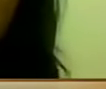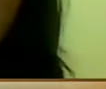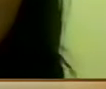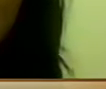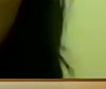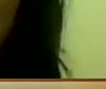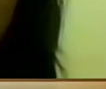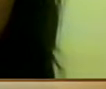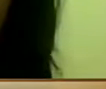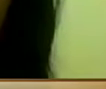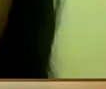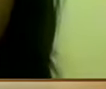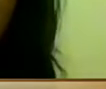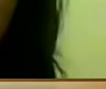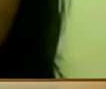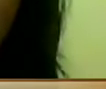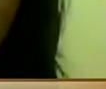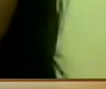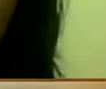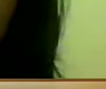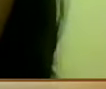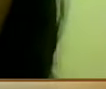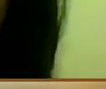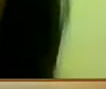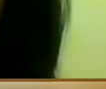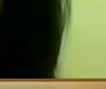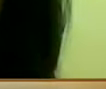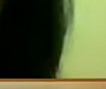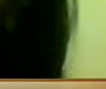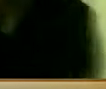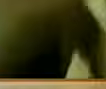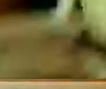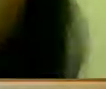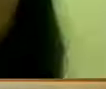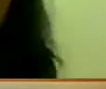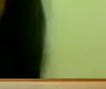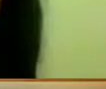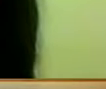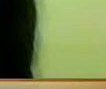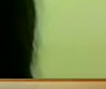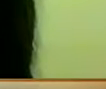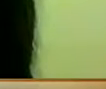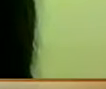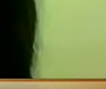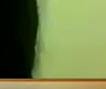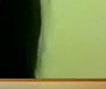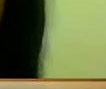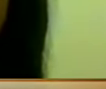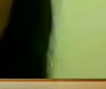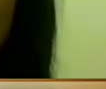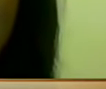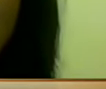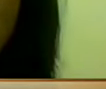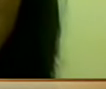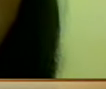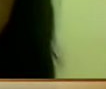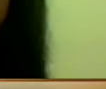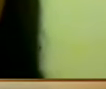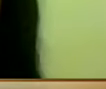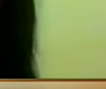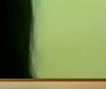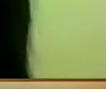nos hemos acostumbrado semana a semana a los exhortos, a las peticiones,